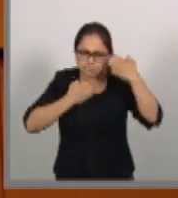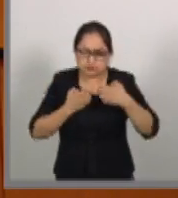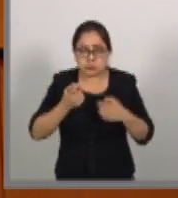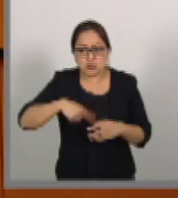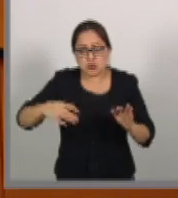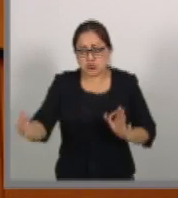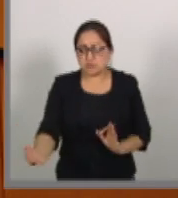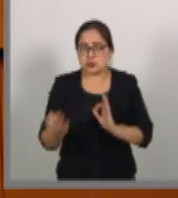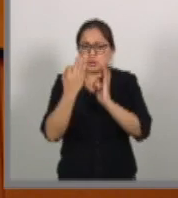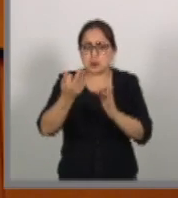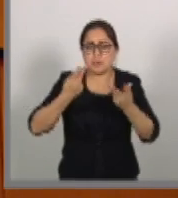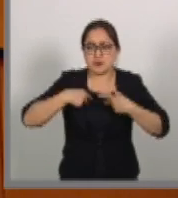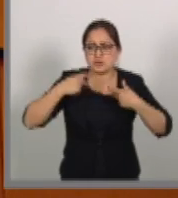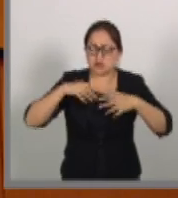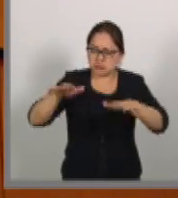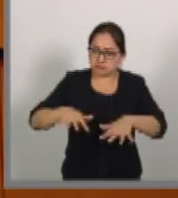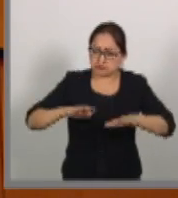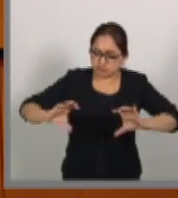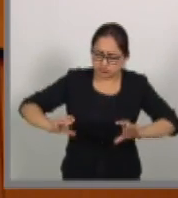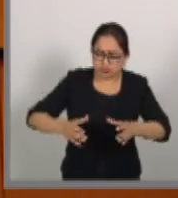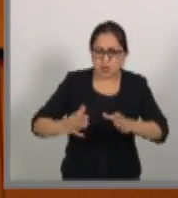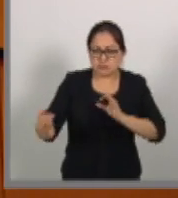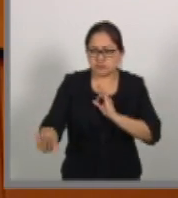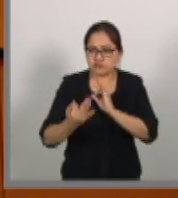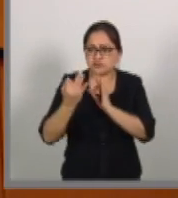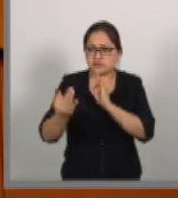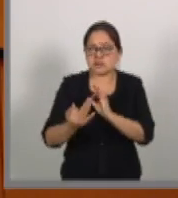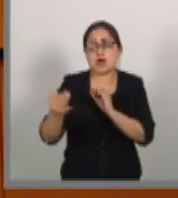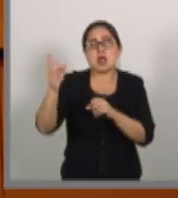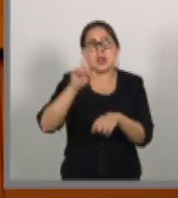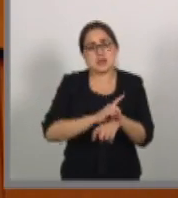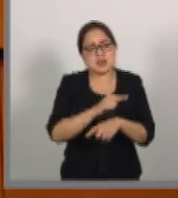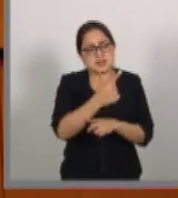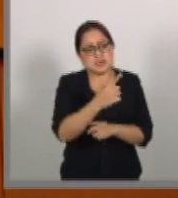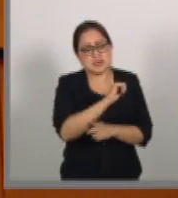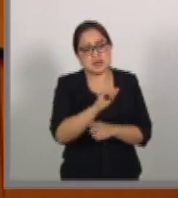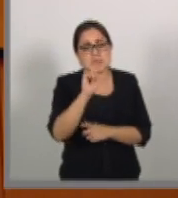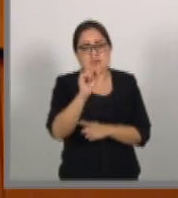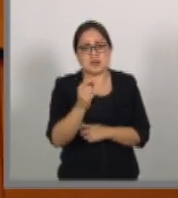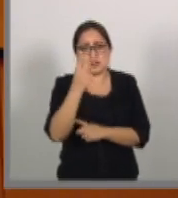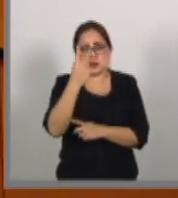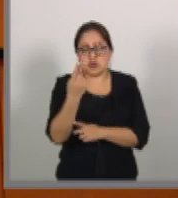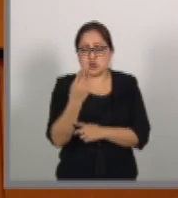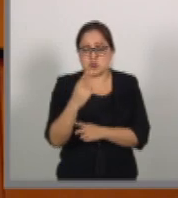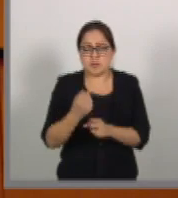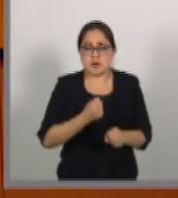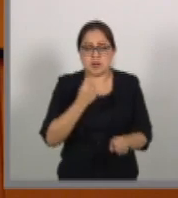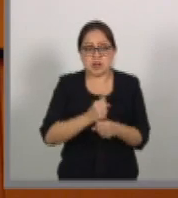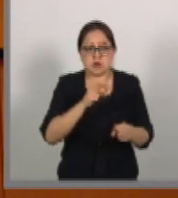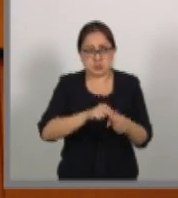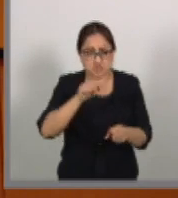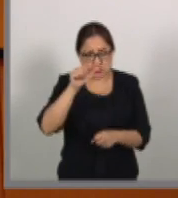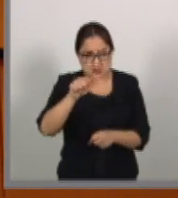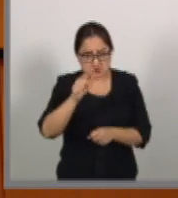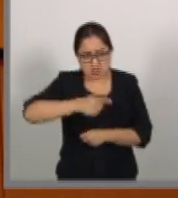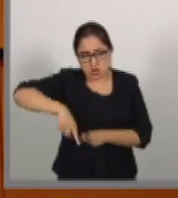audiencias públicas realizadas del 7 al 22 de noviembre del 2016.